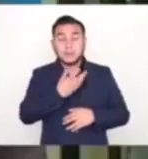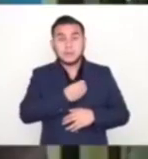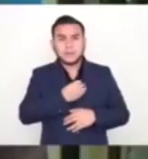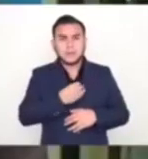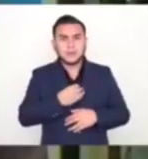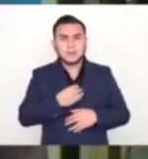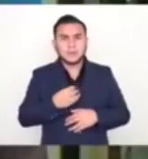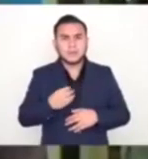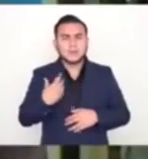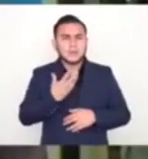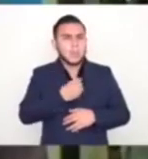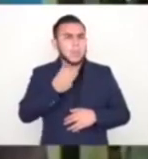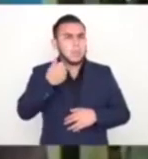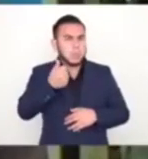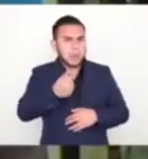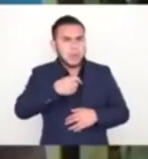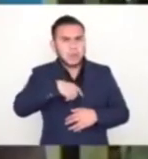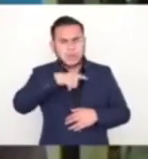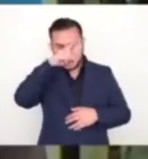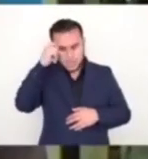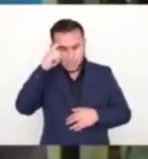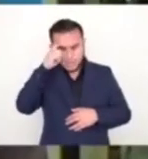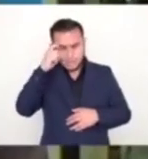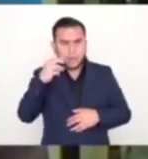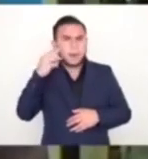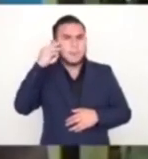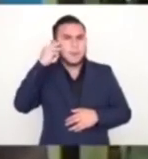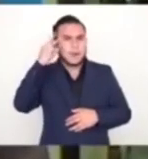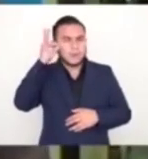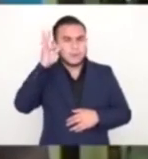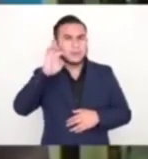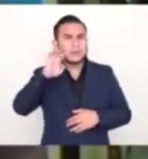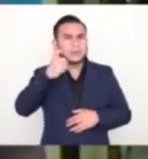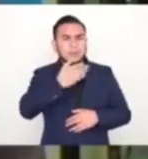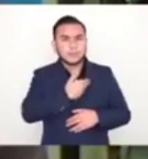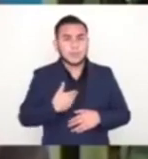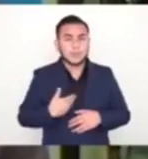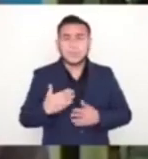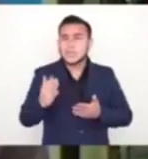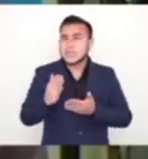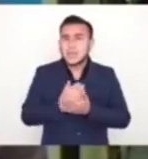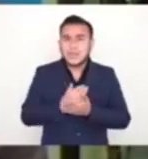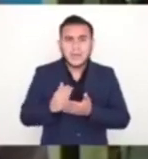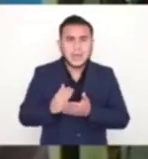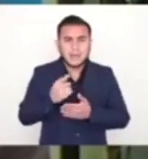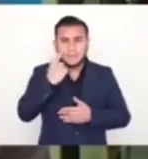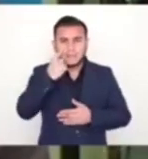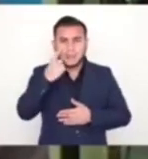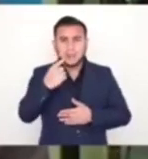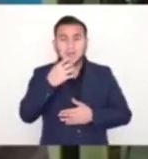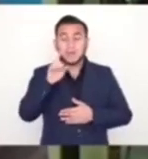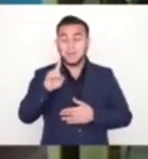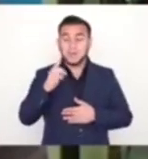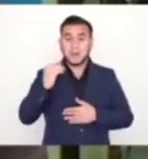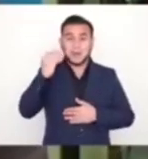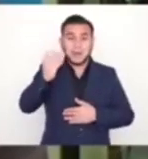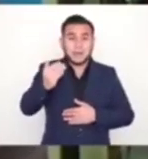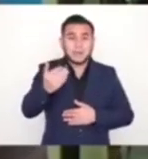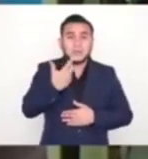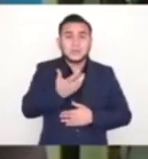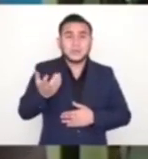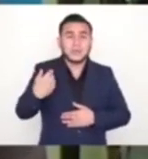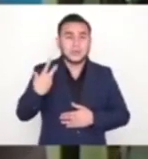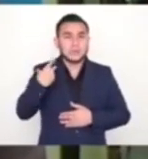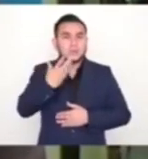Con el gobierno del presidente Mauricio Funes, pero muy, muy cómodos. No hemos visto una sola medida, William, en un año de su gobierno, que